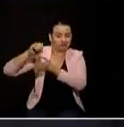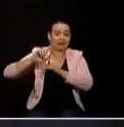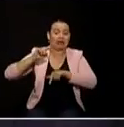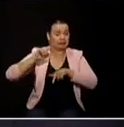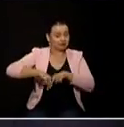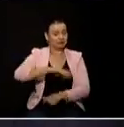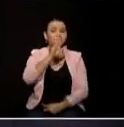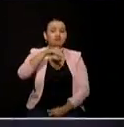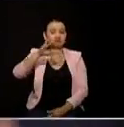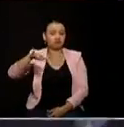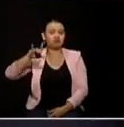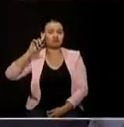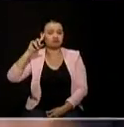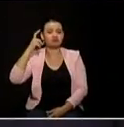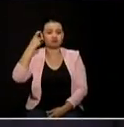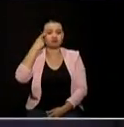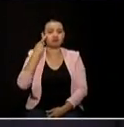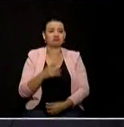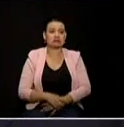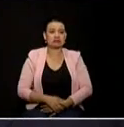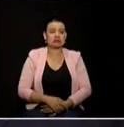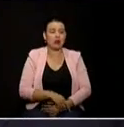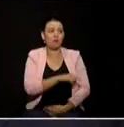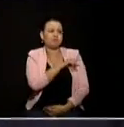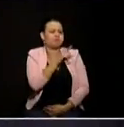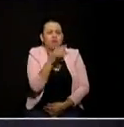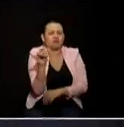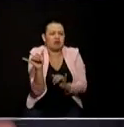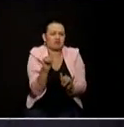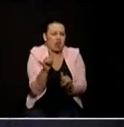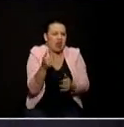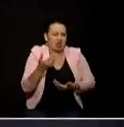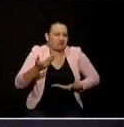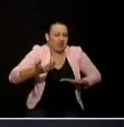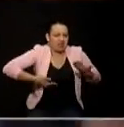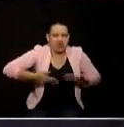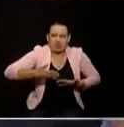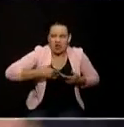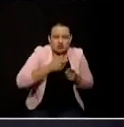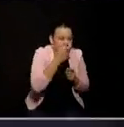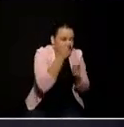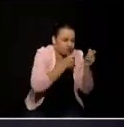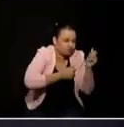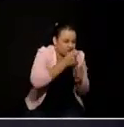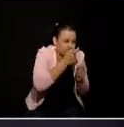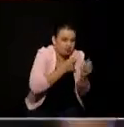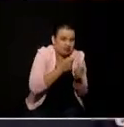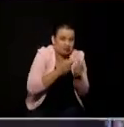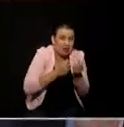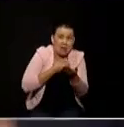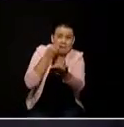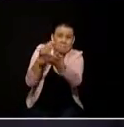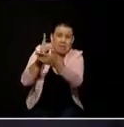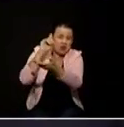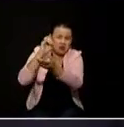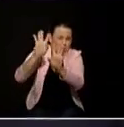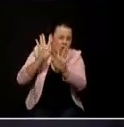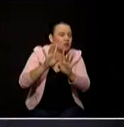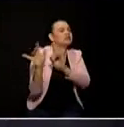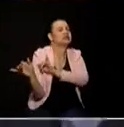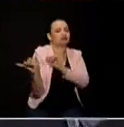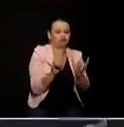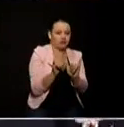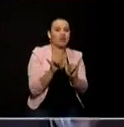lo hacen también como las contabilidades de las tiendas lo hacen por debajo y así pretenden ellos gobernar el departamento